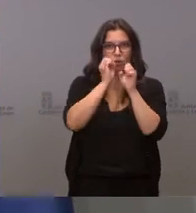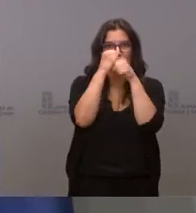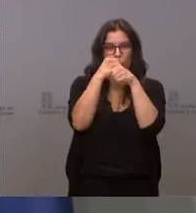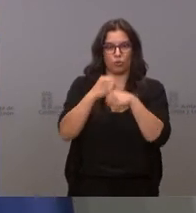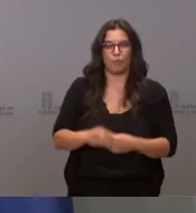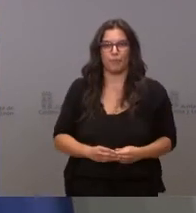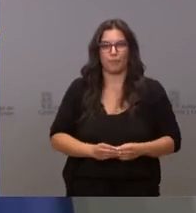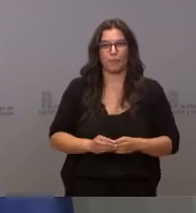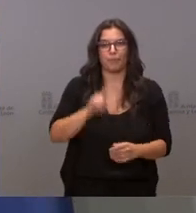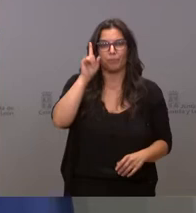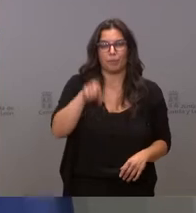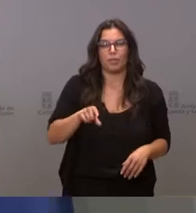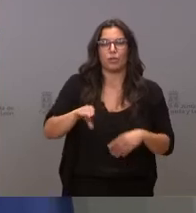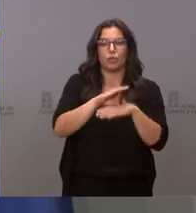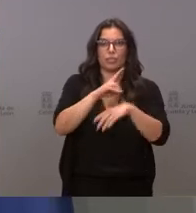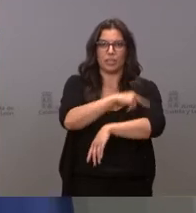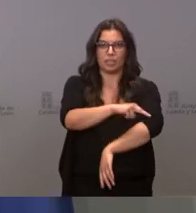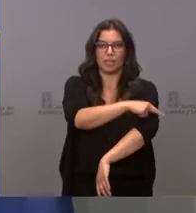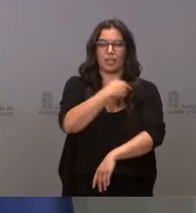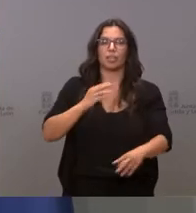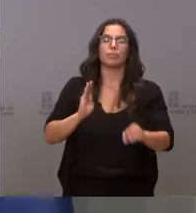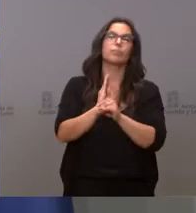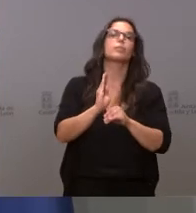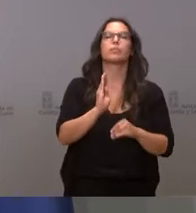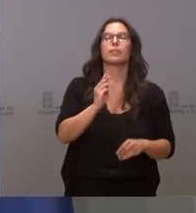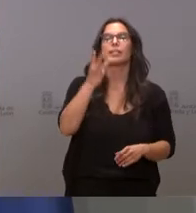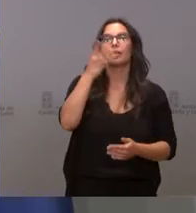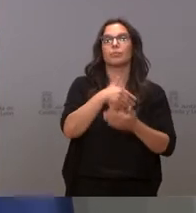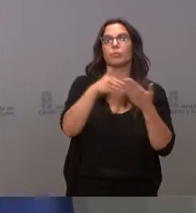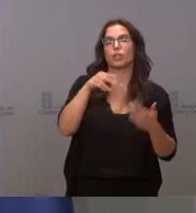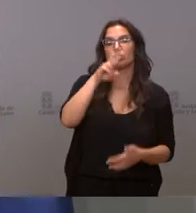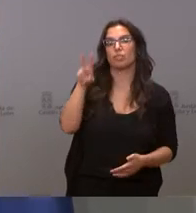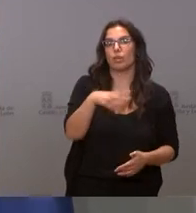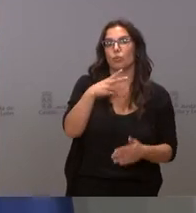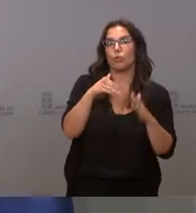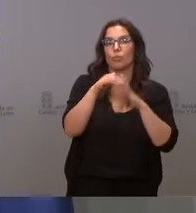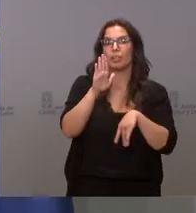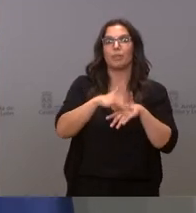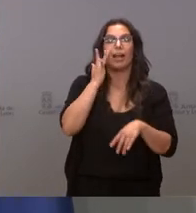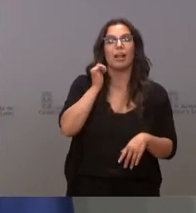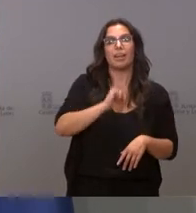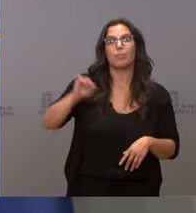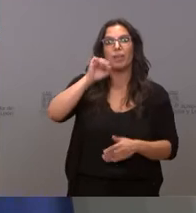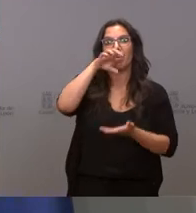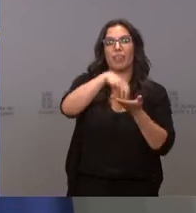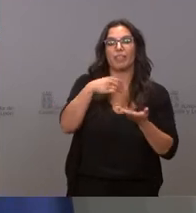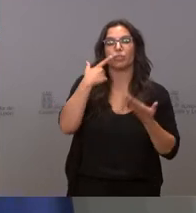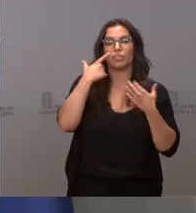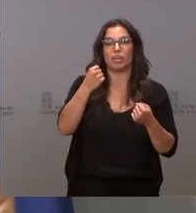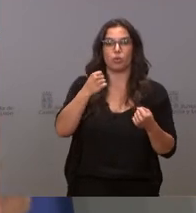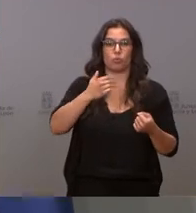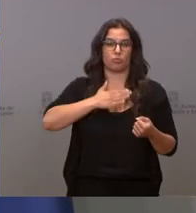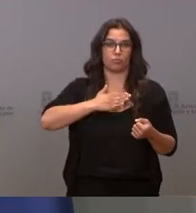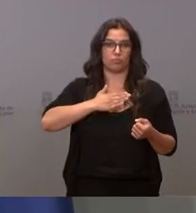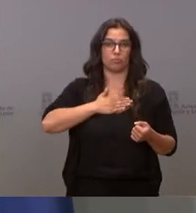También la Consejería de Sanidad invierte más de 3 millones de euros en la limpieza de los Secretarios de Salud de la Gerencia de Asistencia